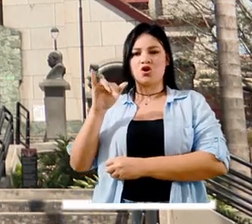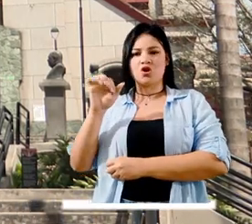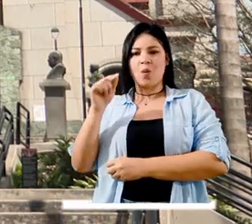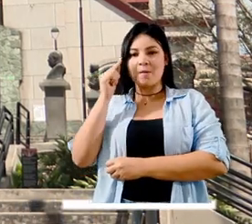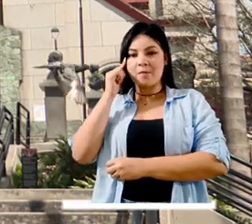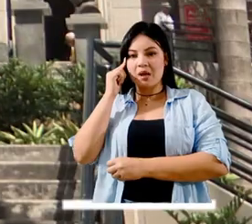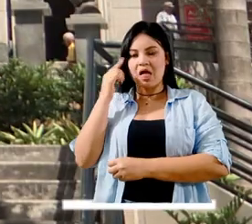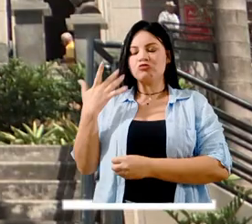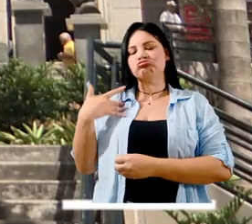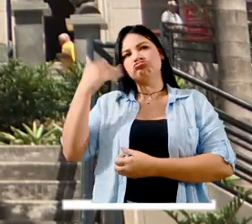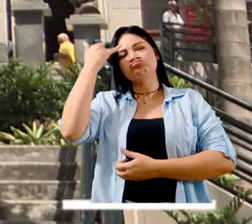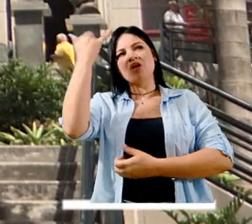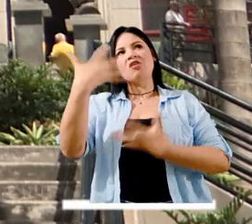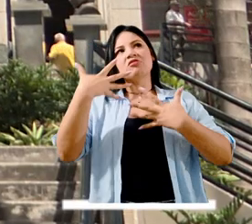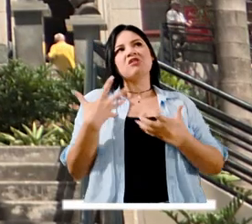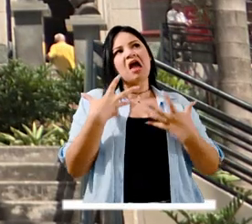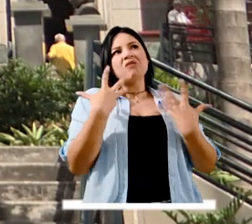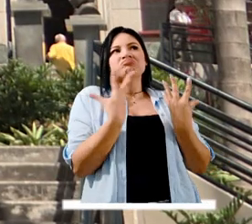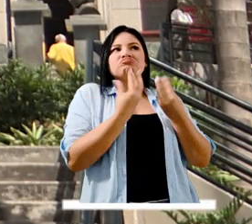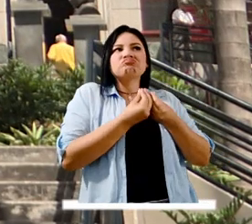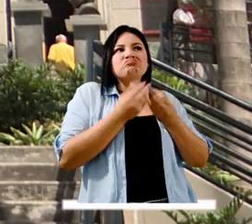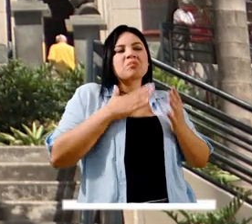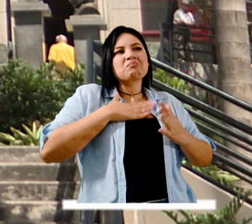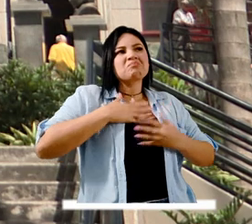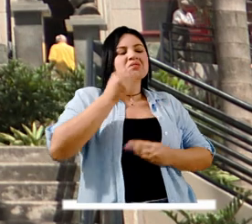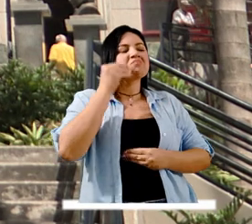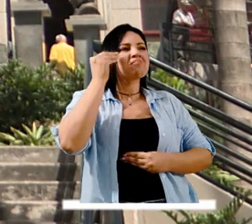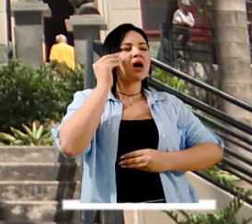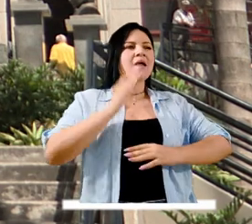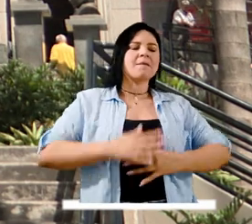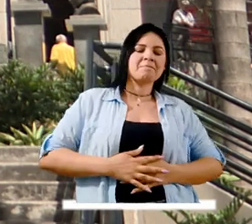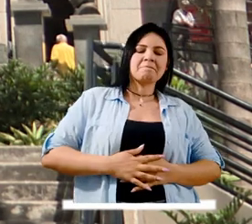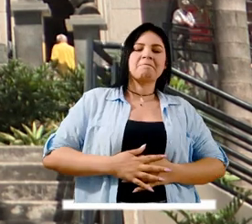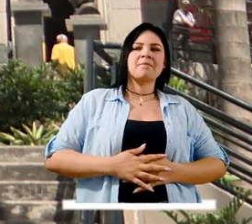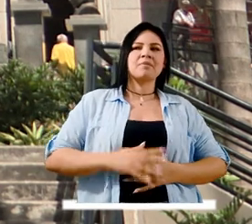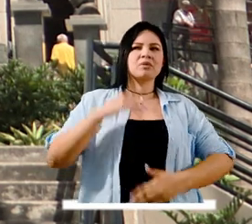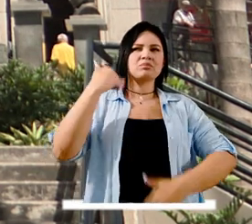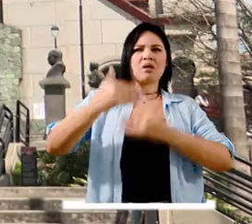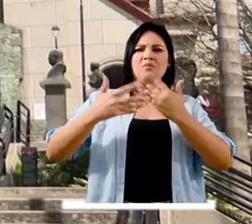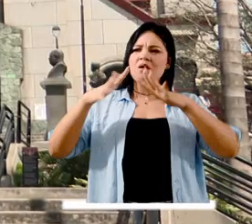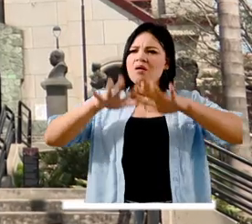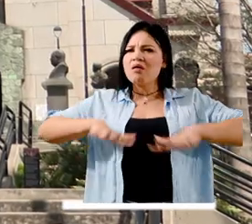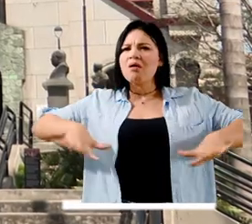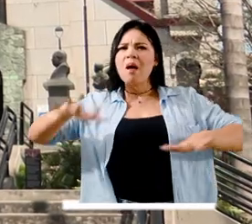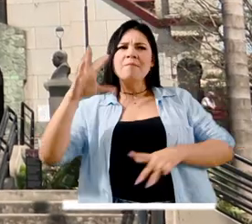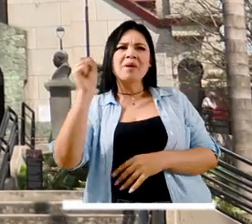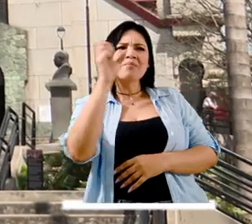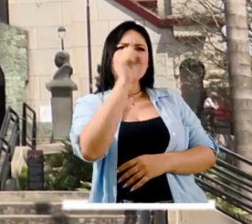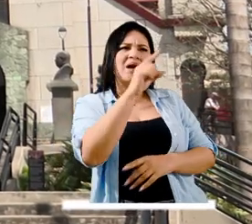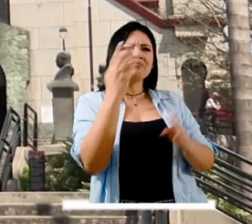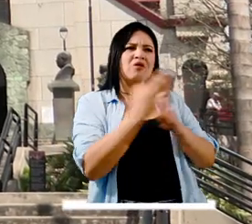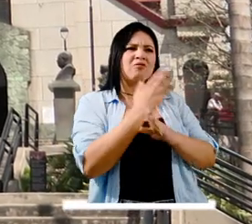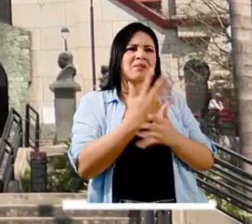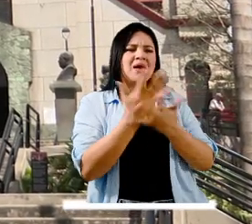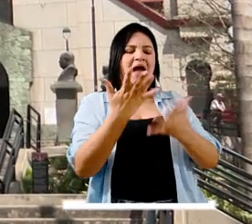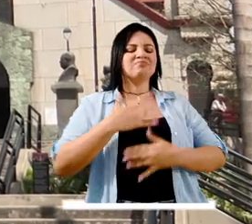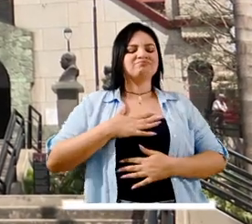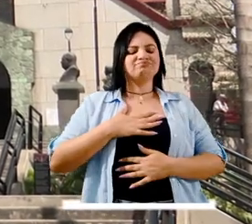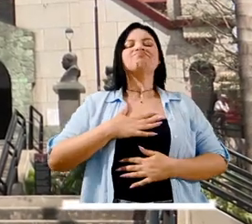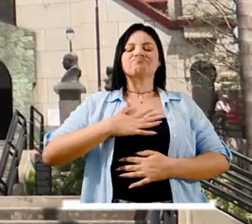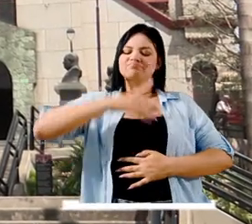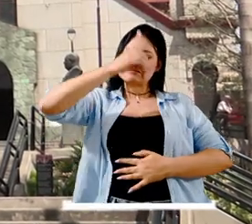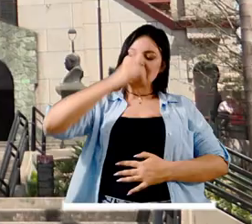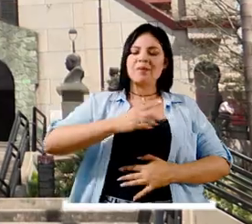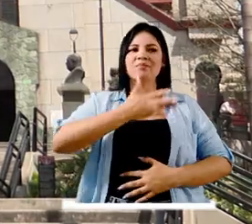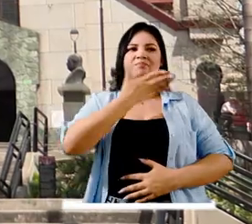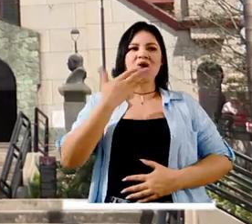formar mi hogar pero también empecé a descubrir la gran necesidad es que tenía el territorio desde ese primer instante decidí que